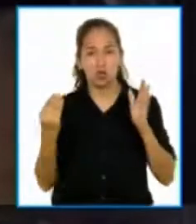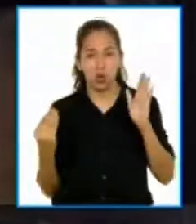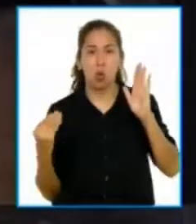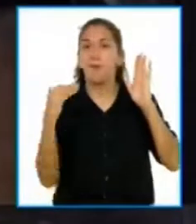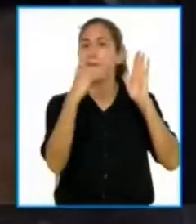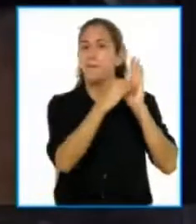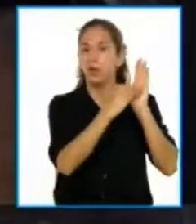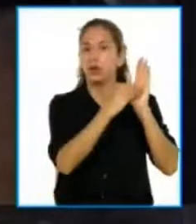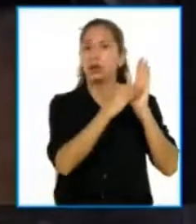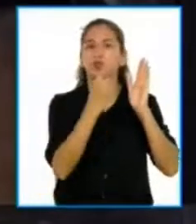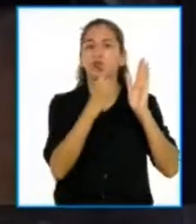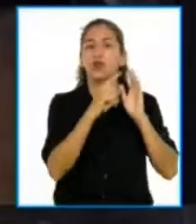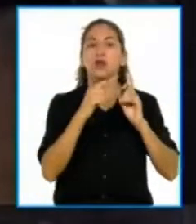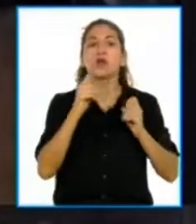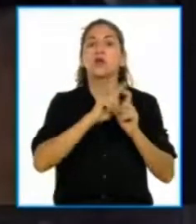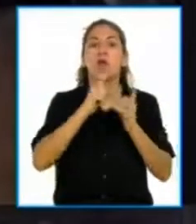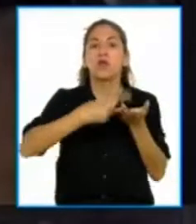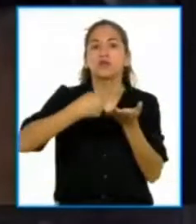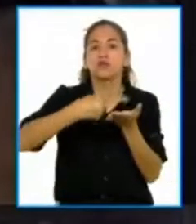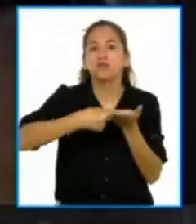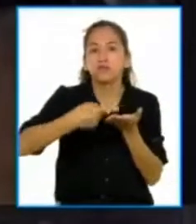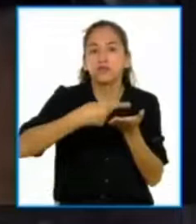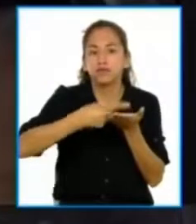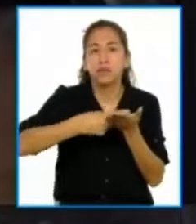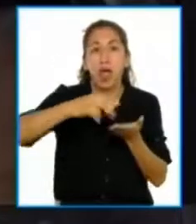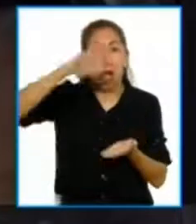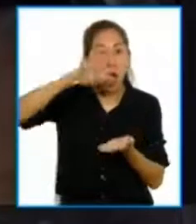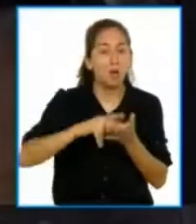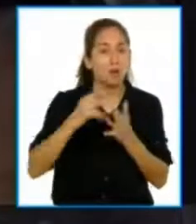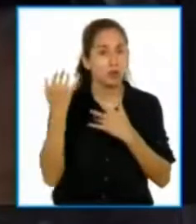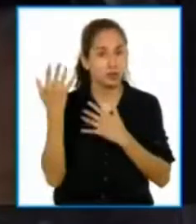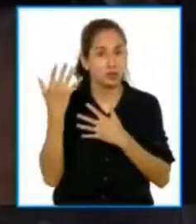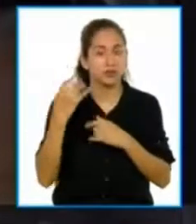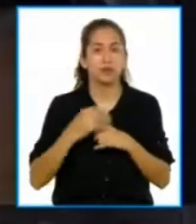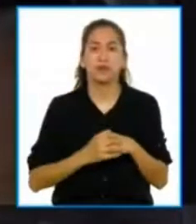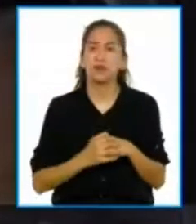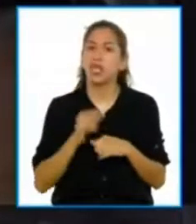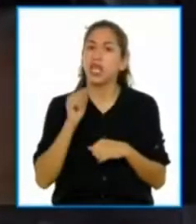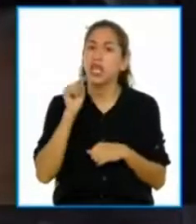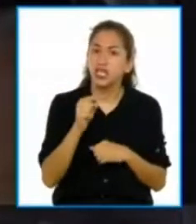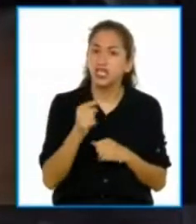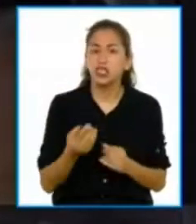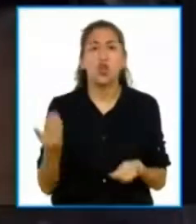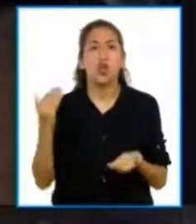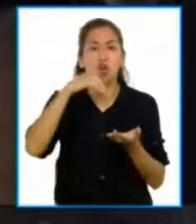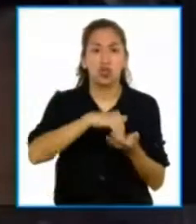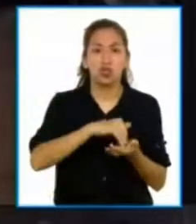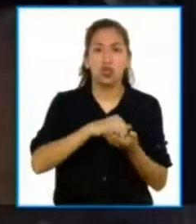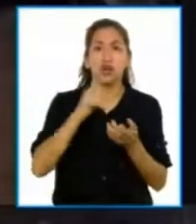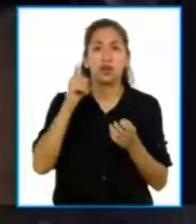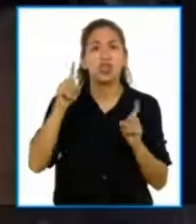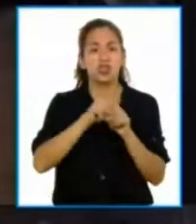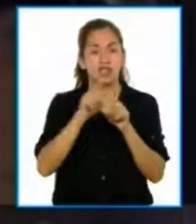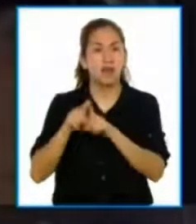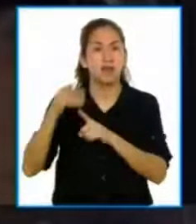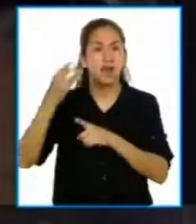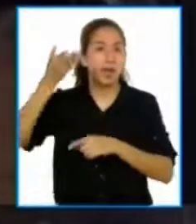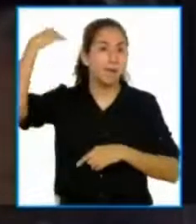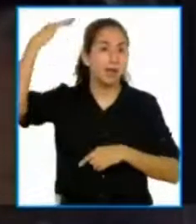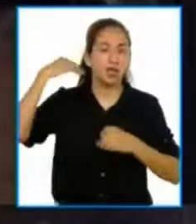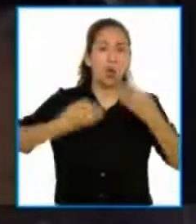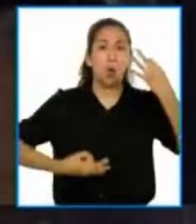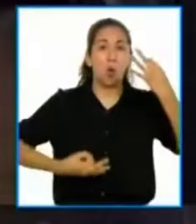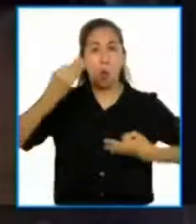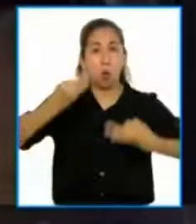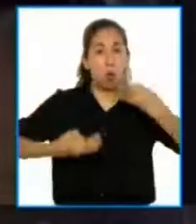agenda del Pleno para una eventual aprobación. En ese sentido, ¿se va a recurrir al Tribunal Constitucional, como ya se ha hecho